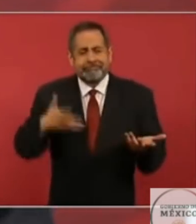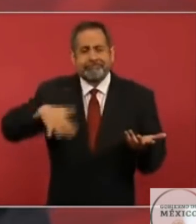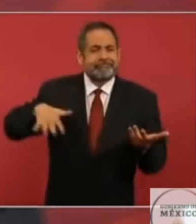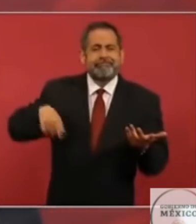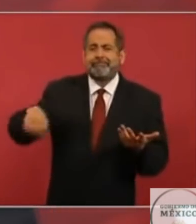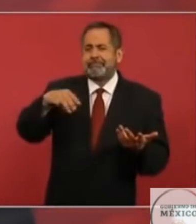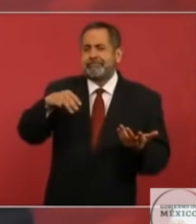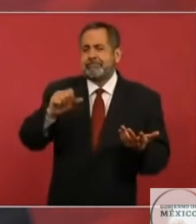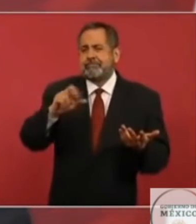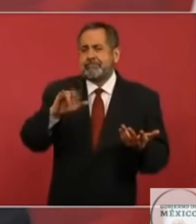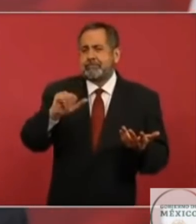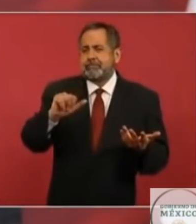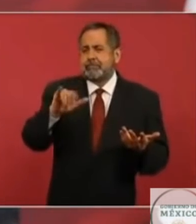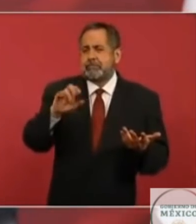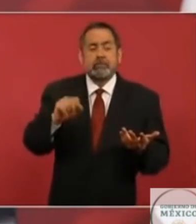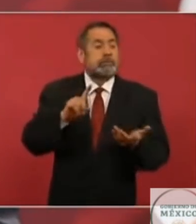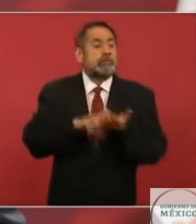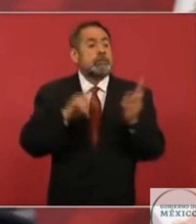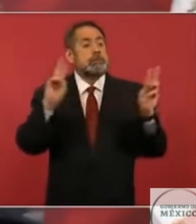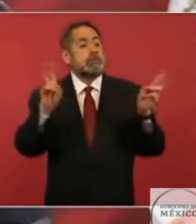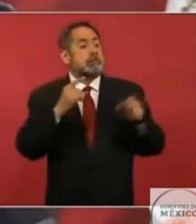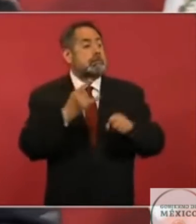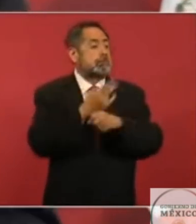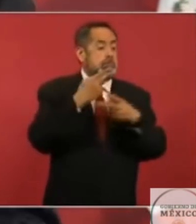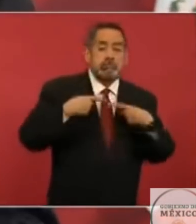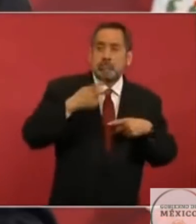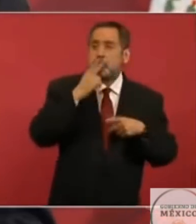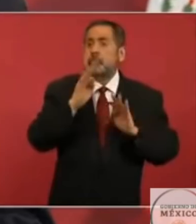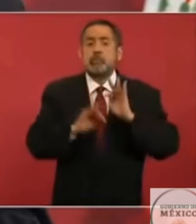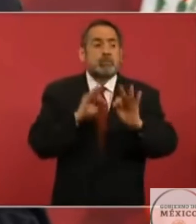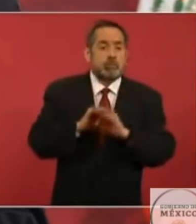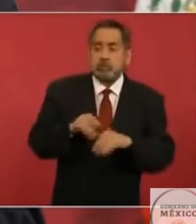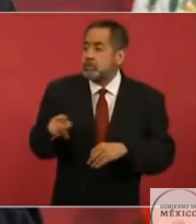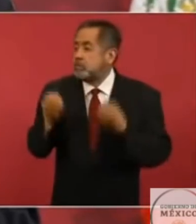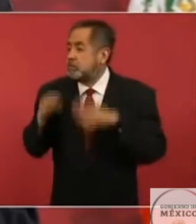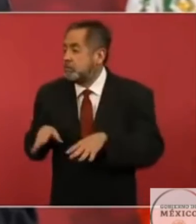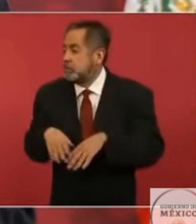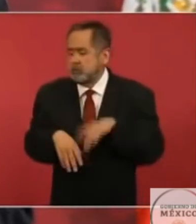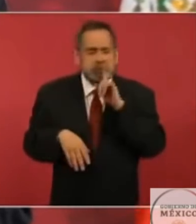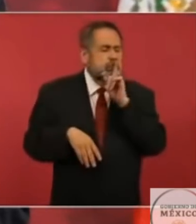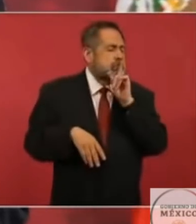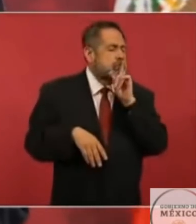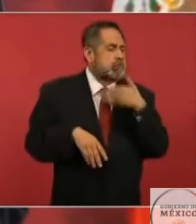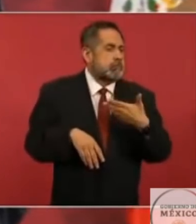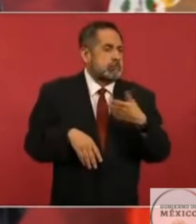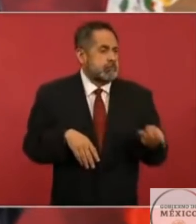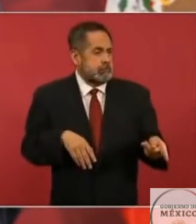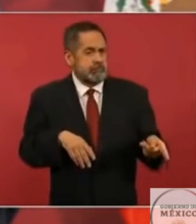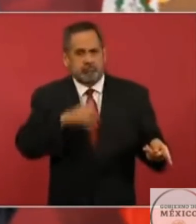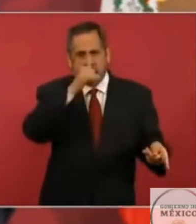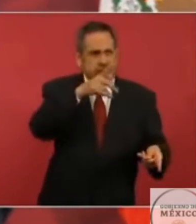los pseudo ambientalistas, nunca dijeron absolutamente